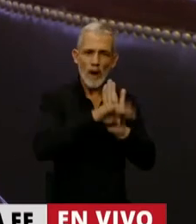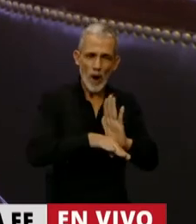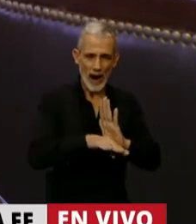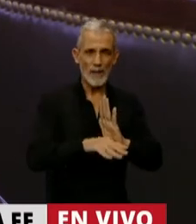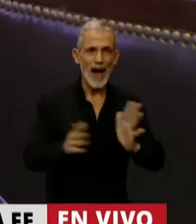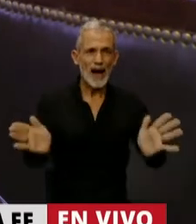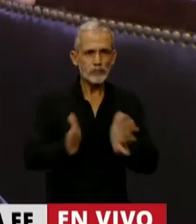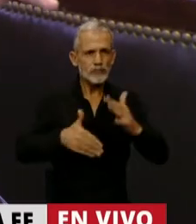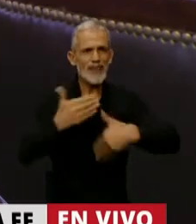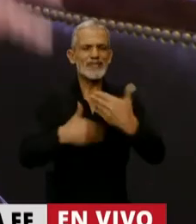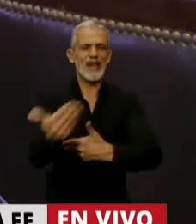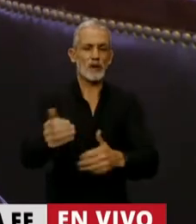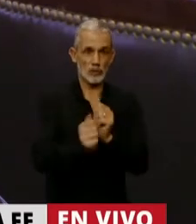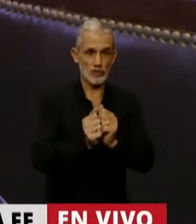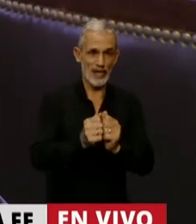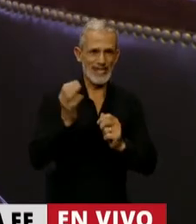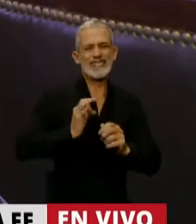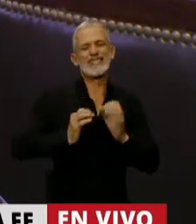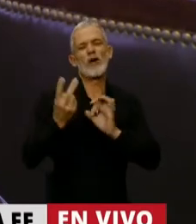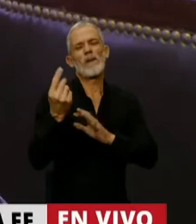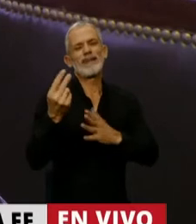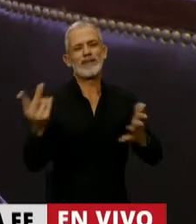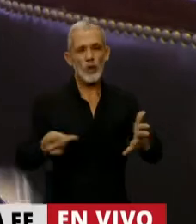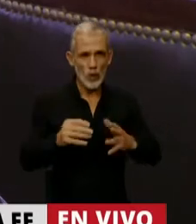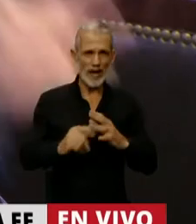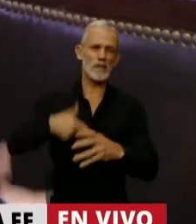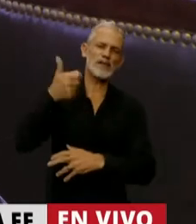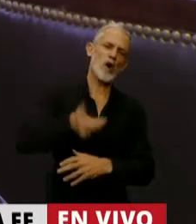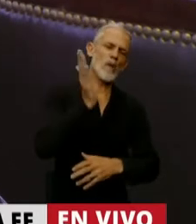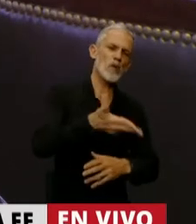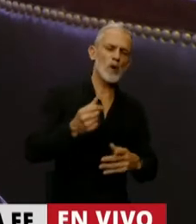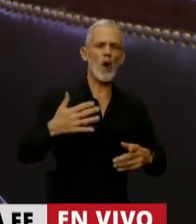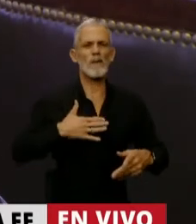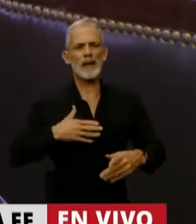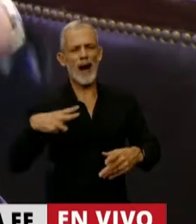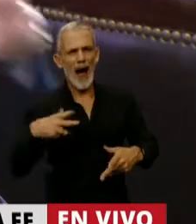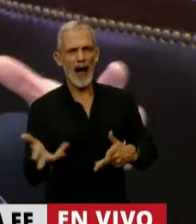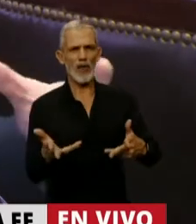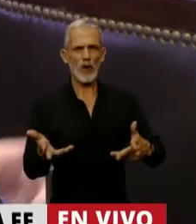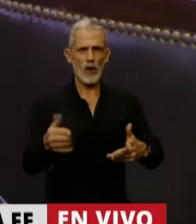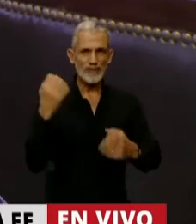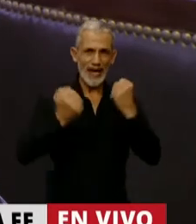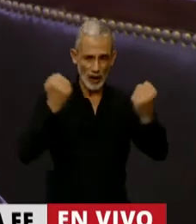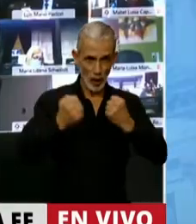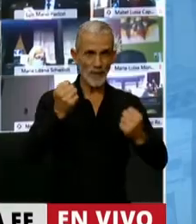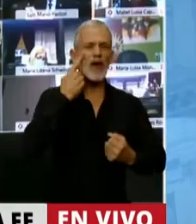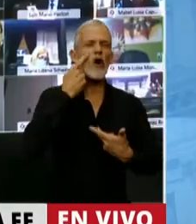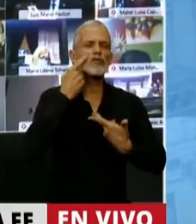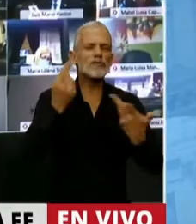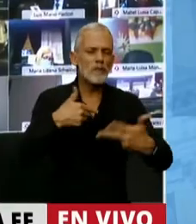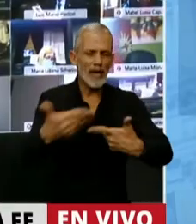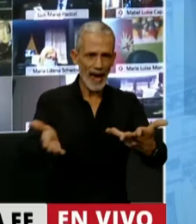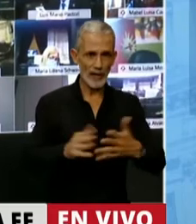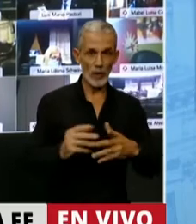desarrollista, del siglo XXI, tasa de inversión, propiedad privada, economía del conocimiento,